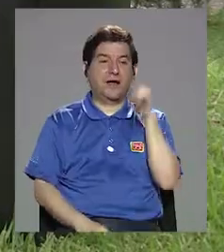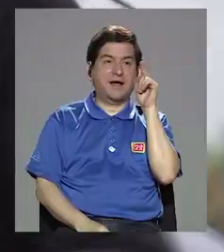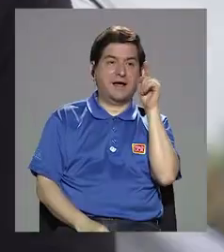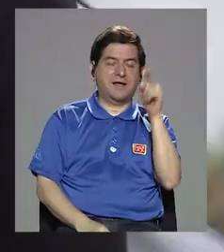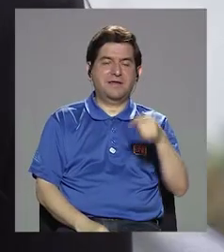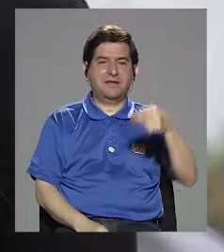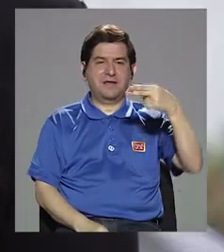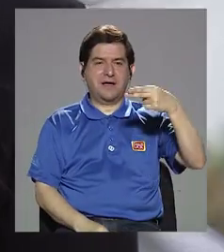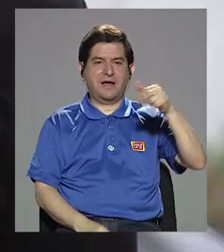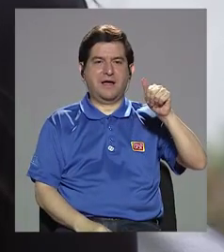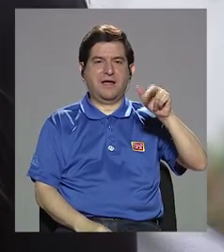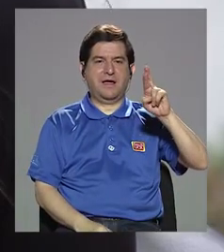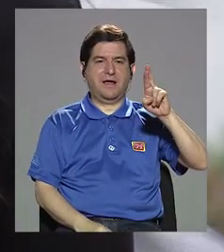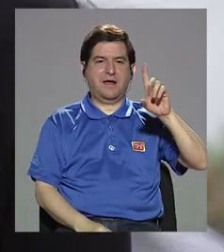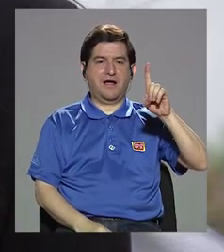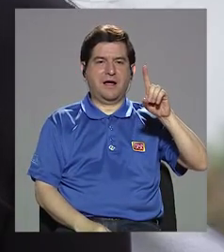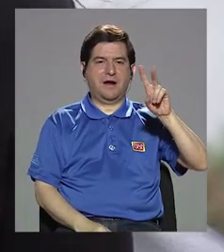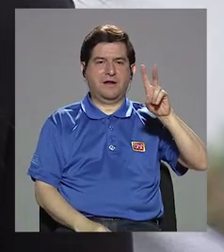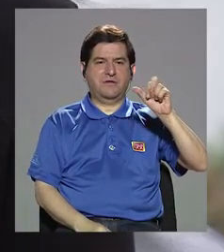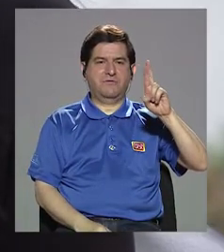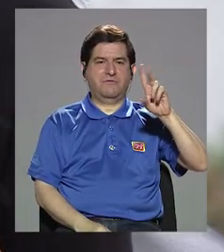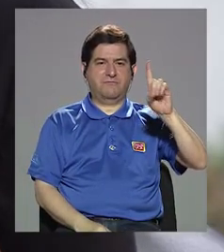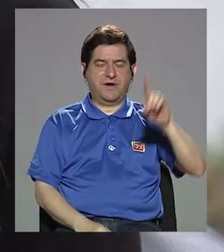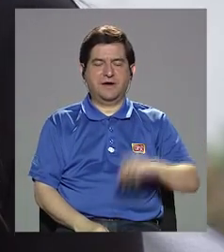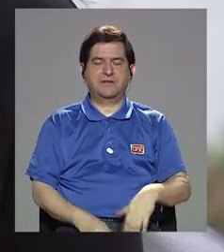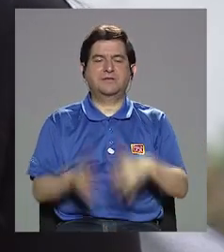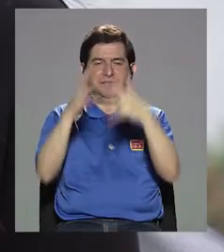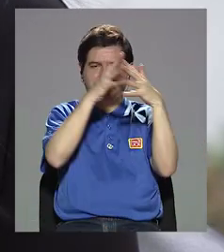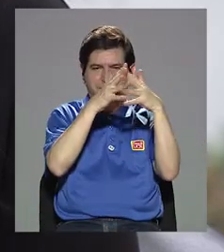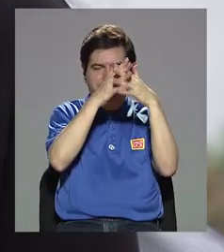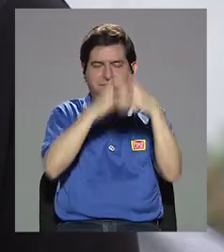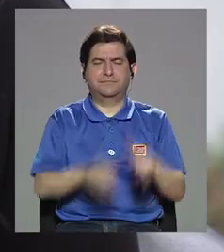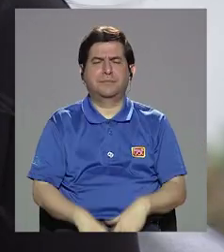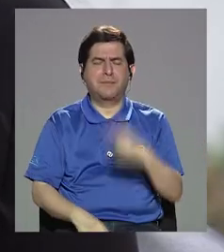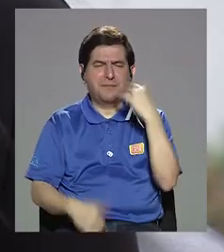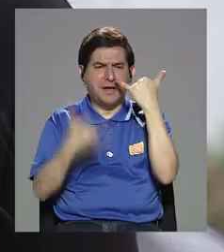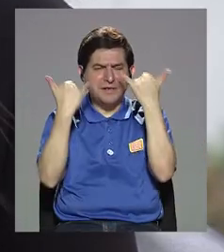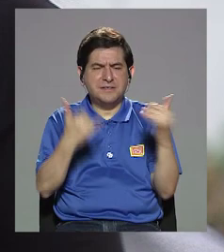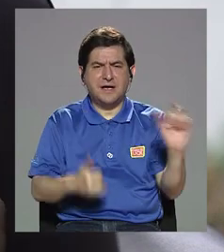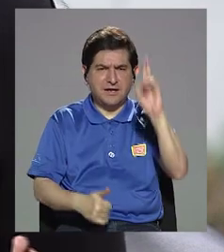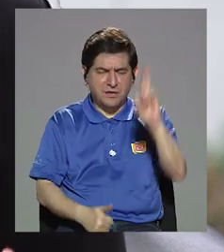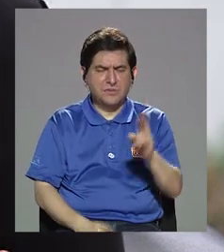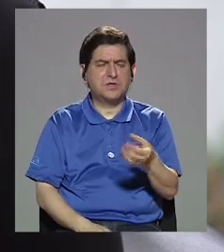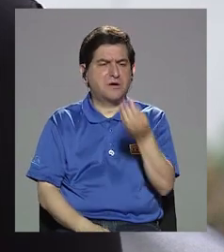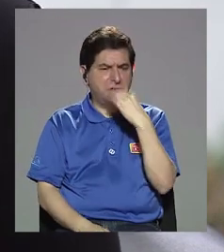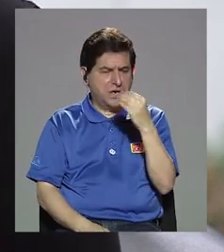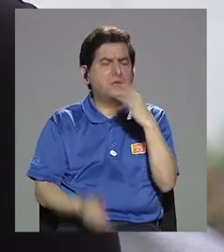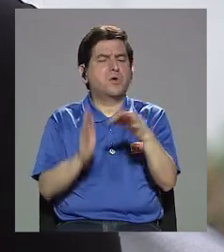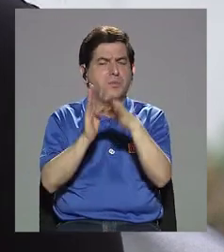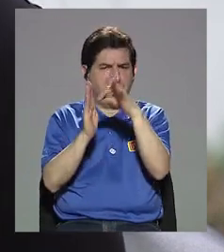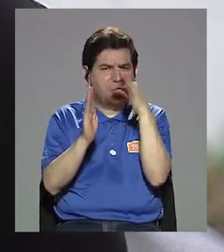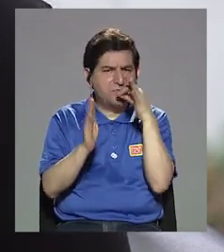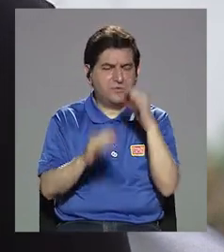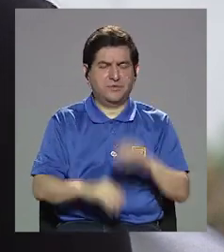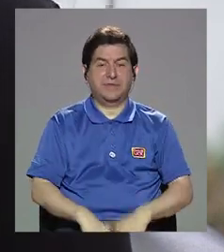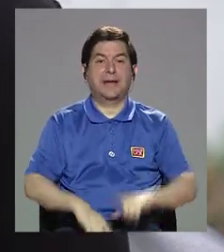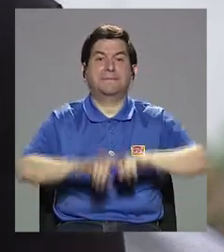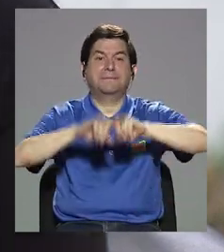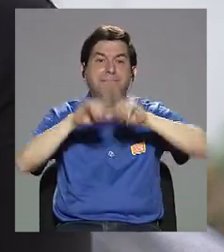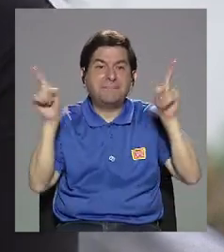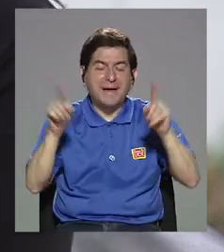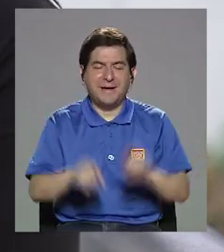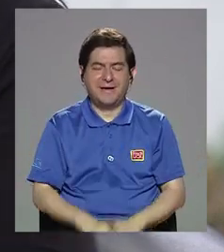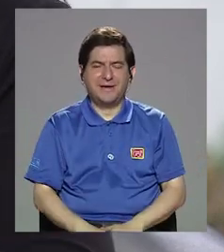Doctora, retomemos esto de las frutas. Ok, se ha visto que en Costa Rica comemos bastante fruta, pero